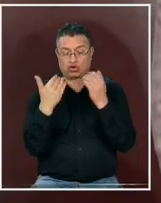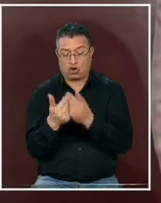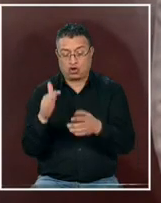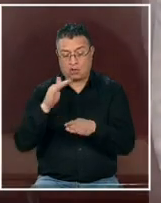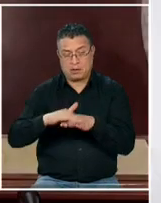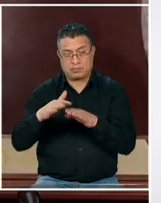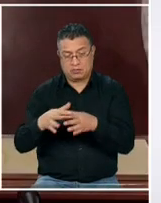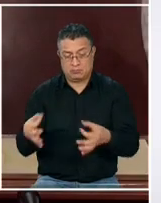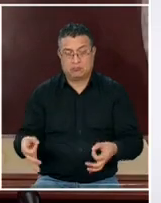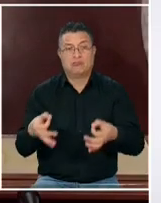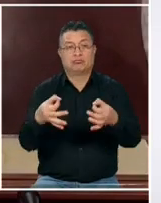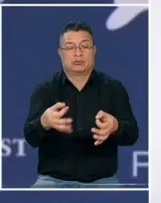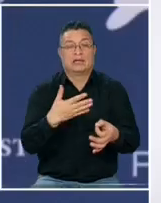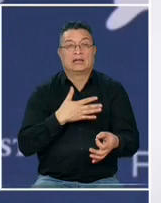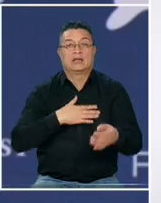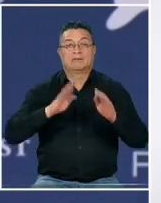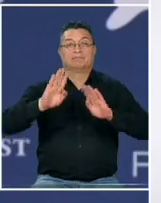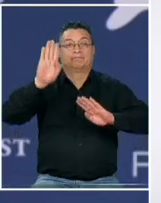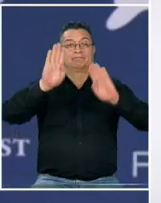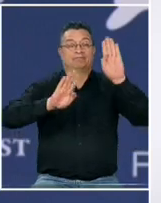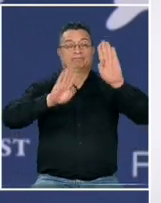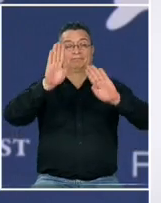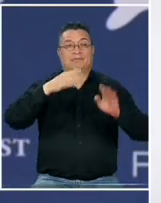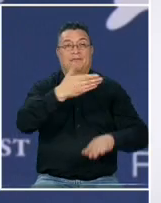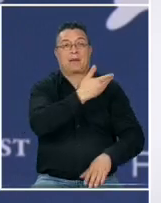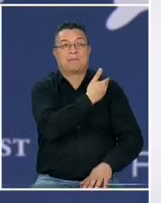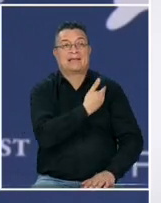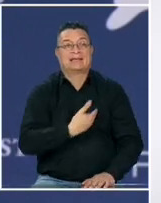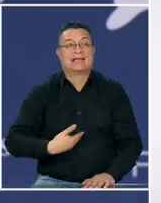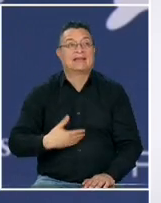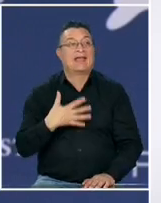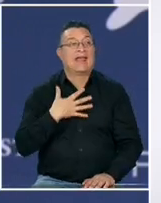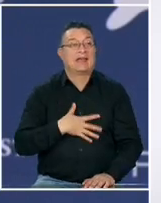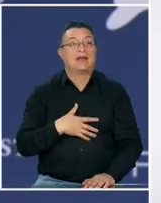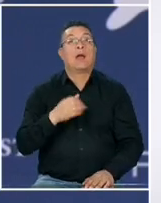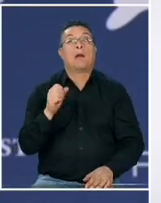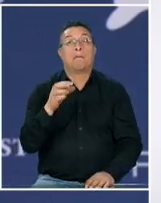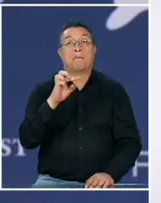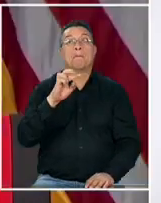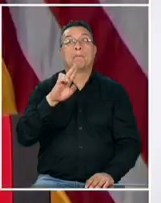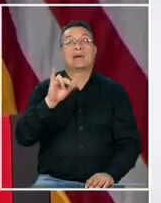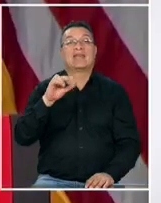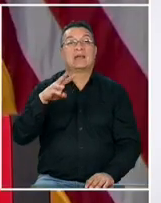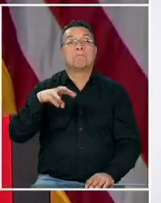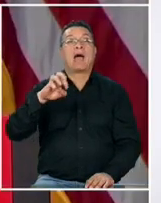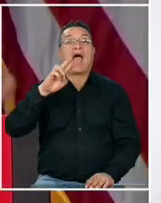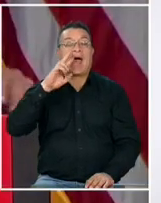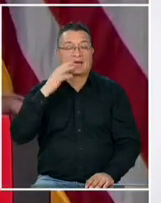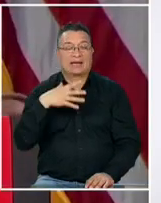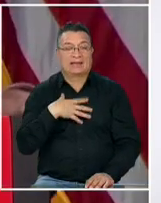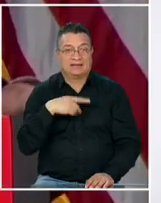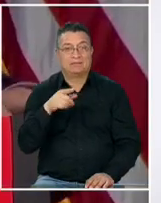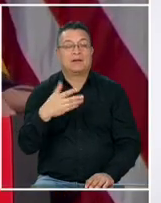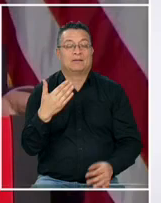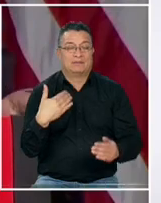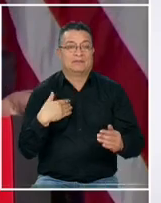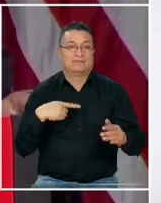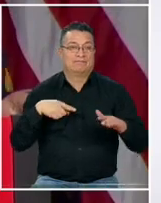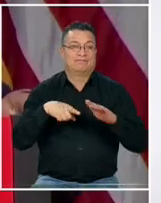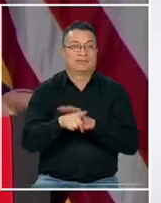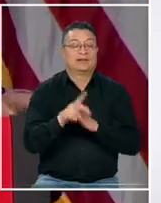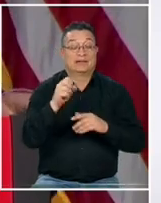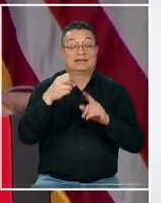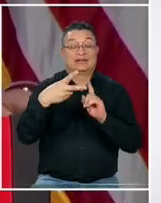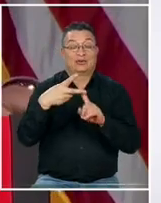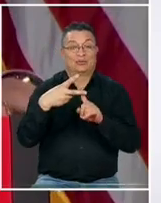presentarse a la presidencia o al menos a la carrera presidencial para llegar a la casa primaria exactamente para llegar a la casa blanca recordemos que él fue el